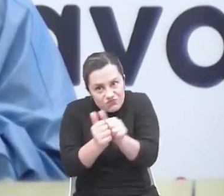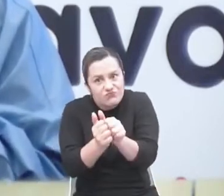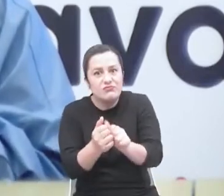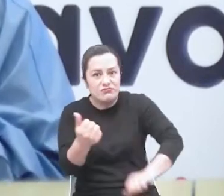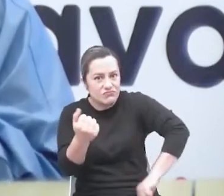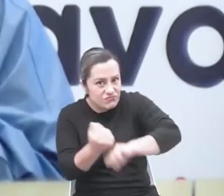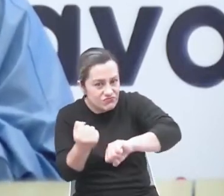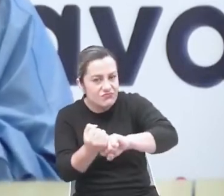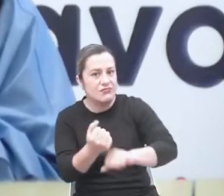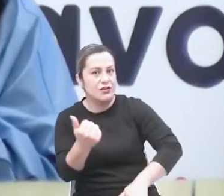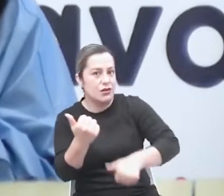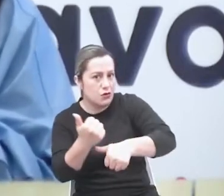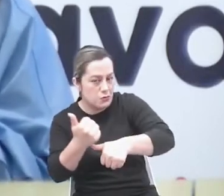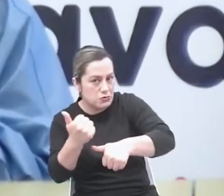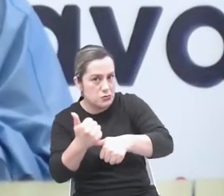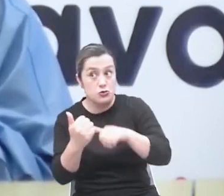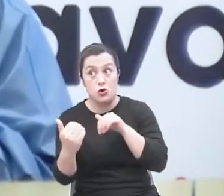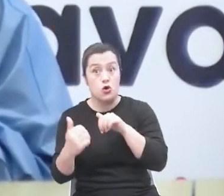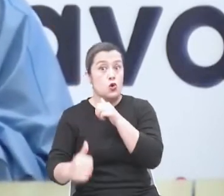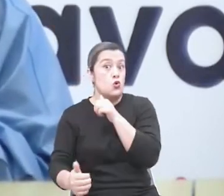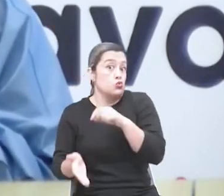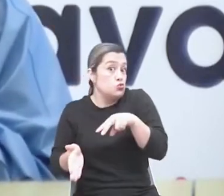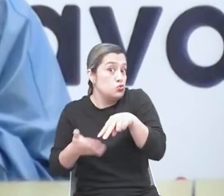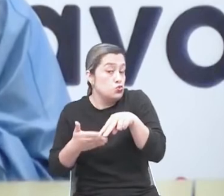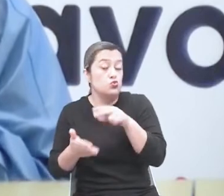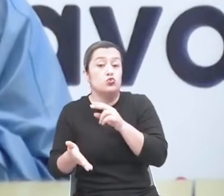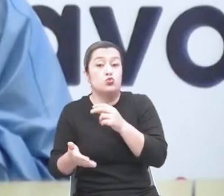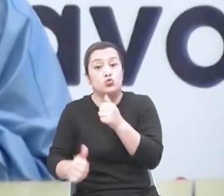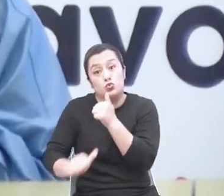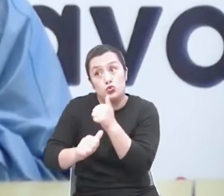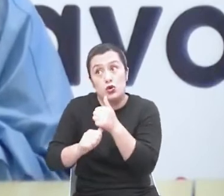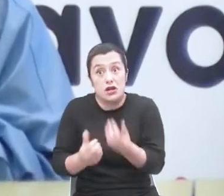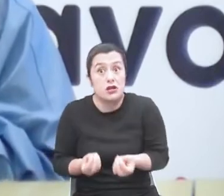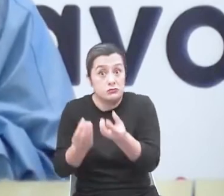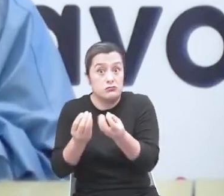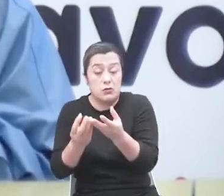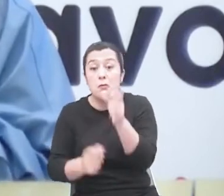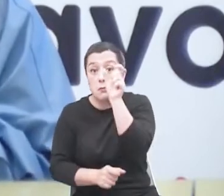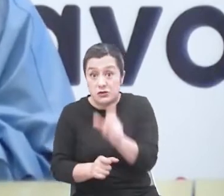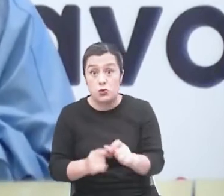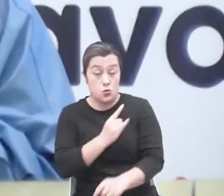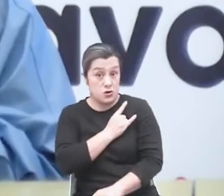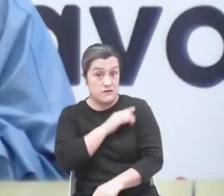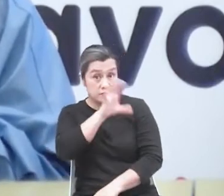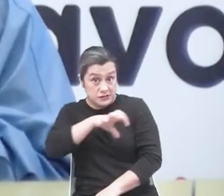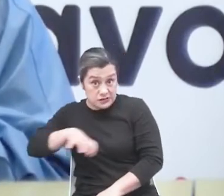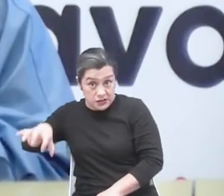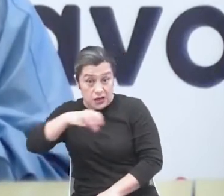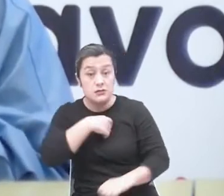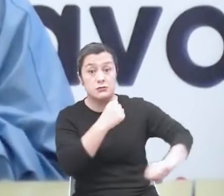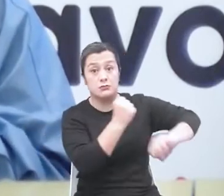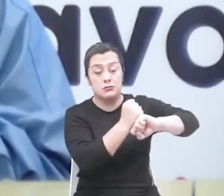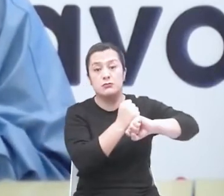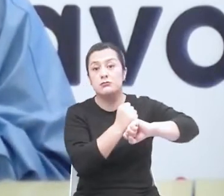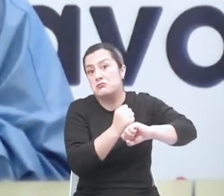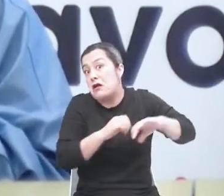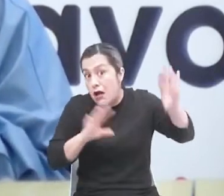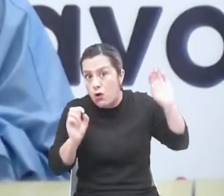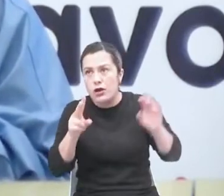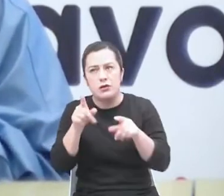por parte de pares o por parte de externos como pueden ser universidades y con base en ello modifiquen,